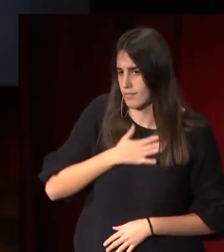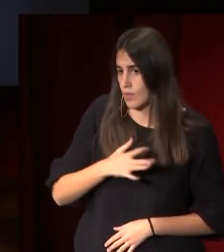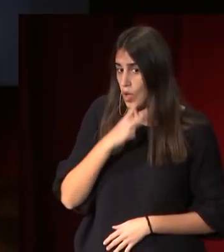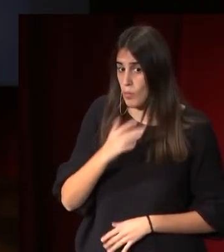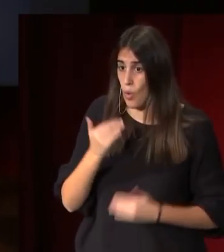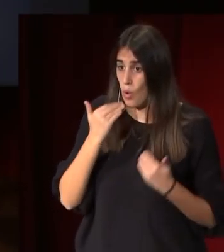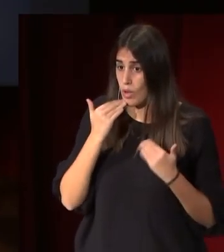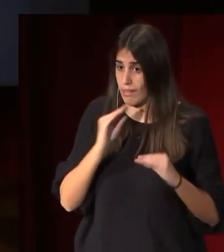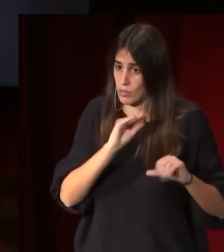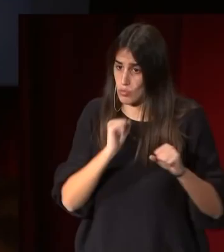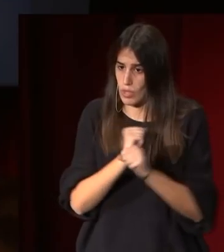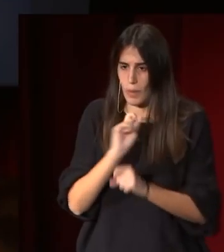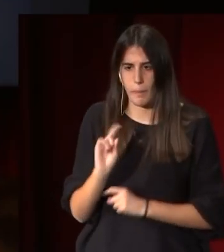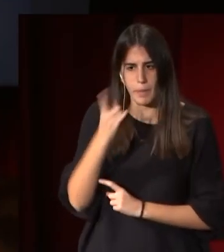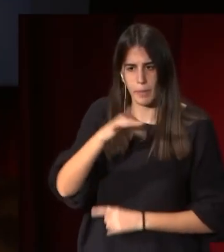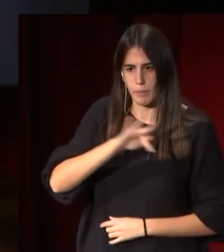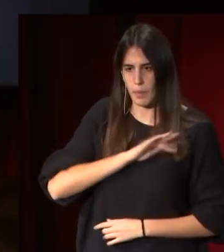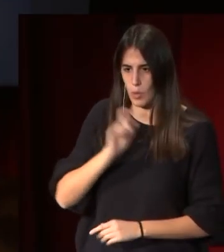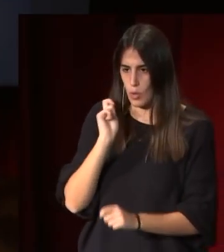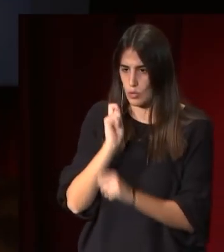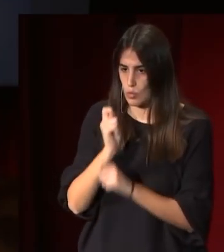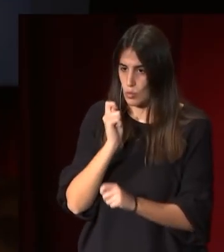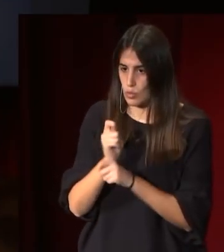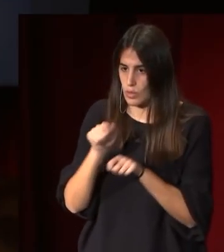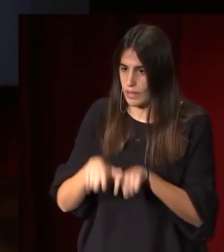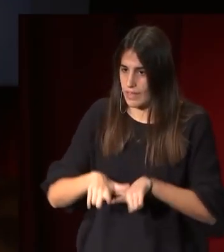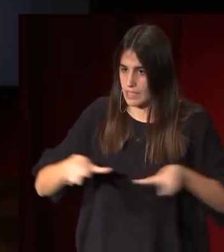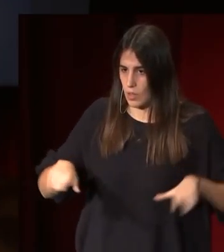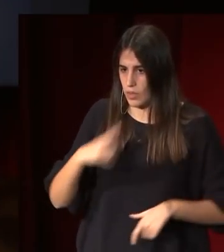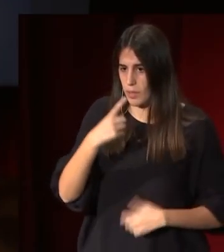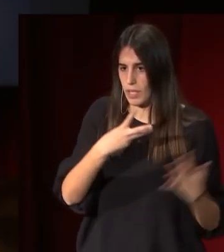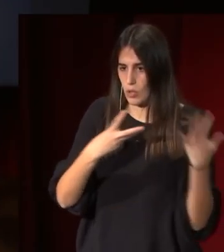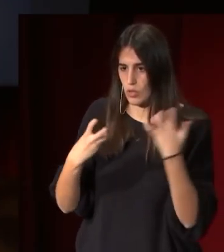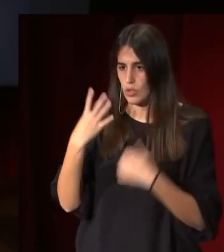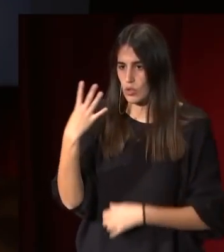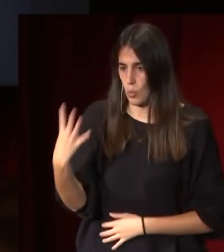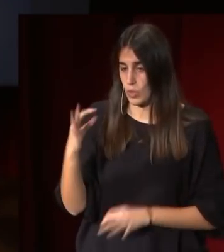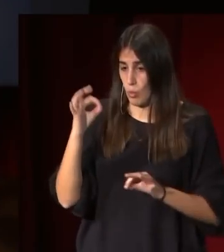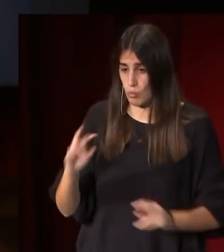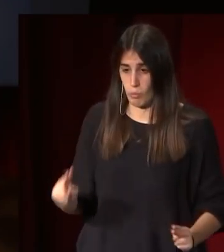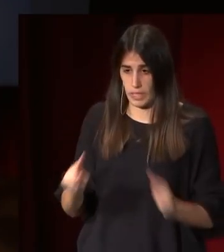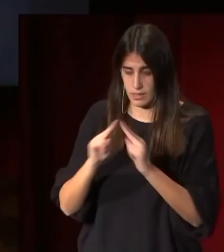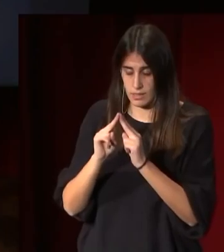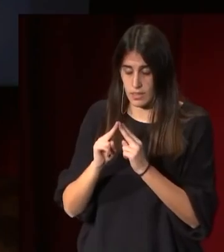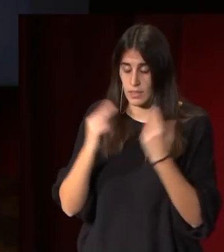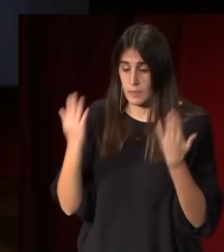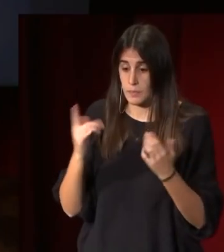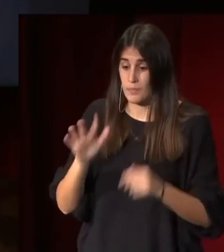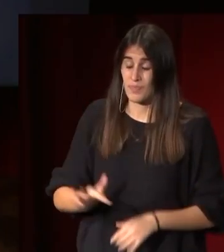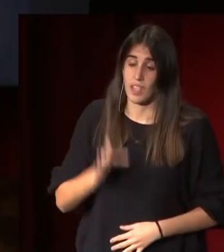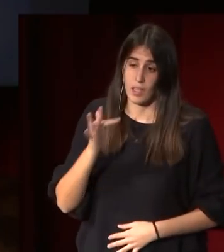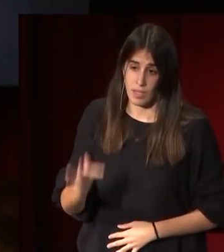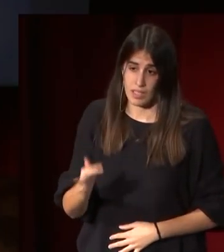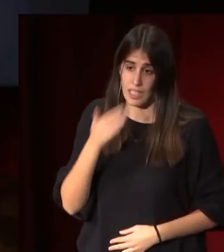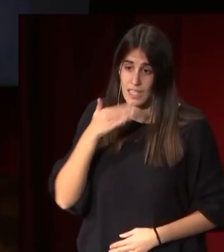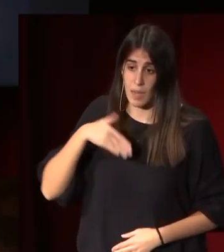esta obra el primer premio de escultura del Salón de 1804 en París y además es el propio